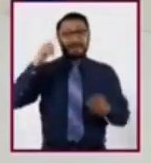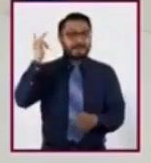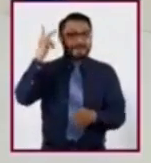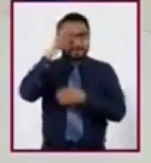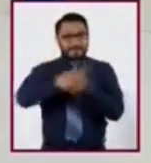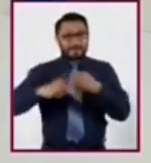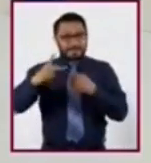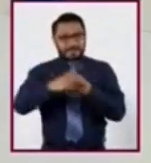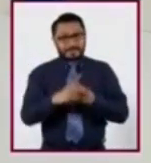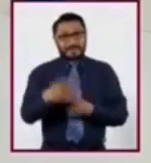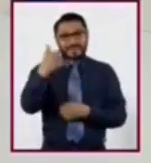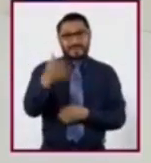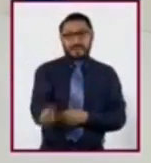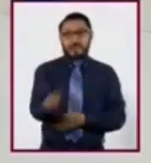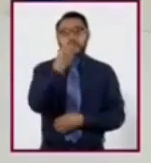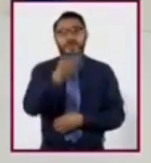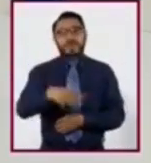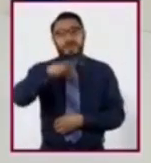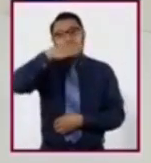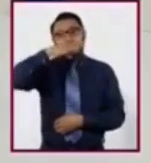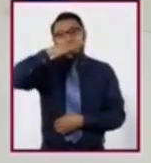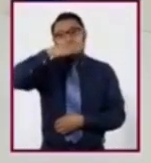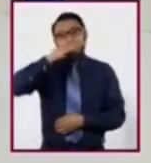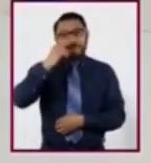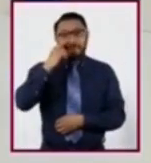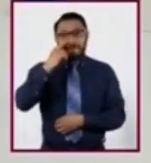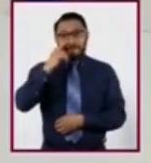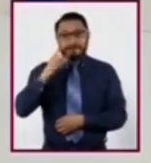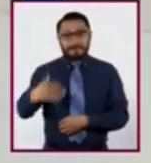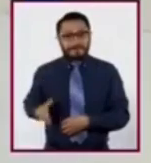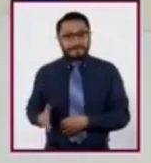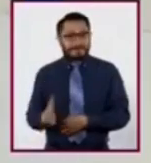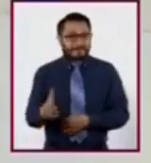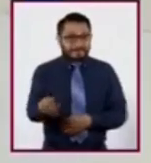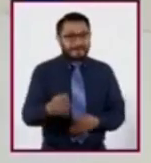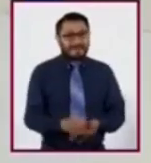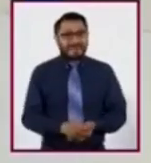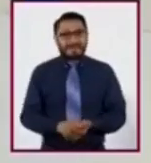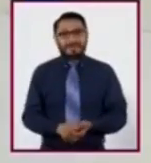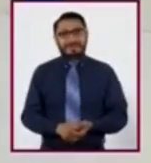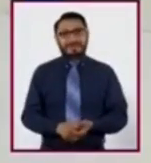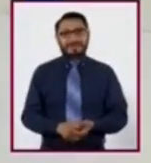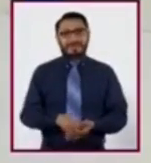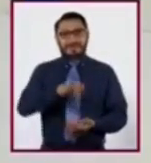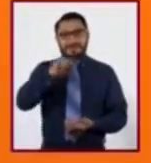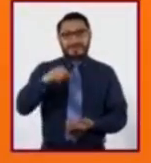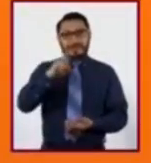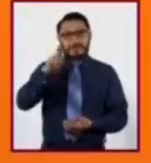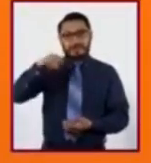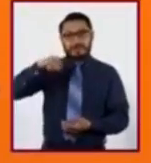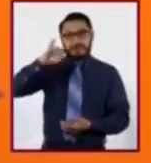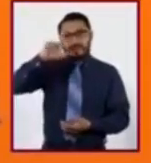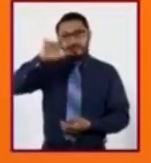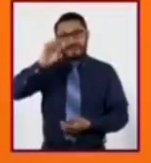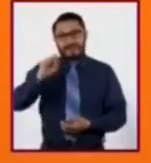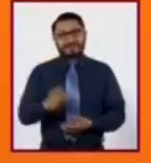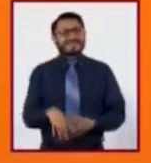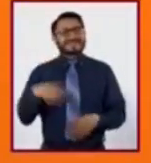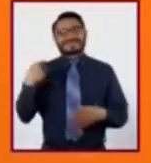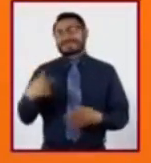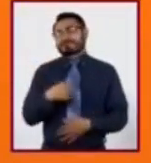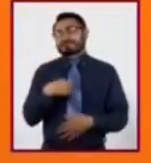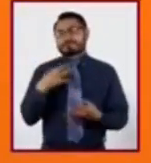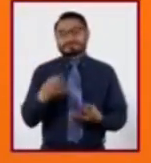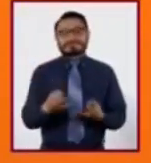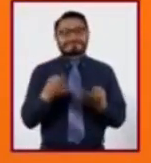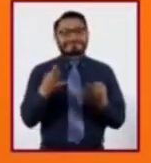típicos incluyen el pozole, el pescado a la talla y los jubiles. No siga porque se me están